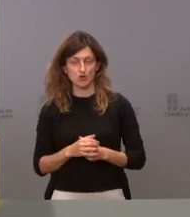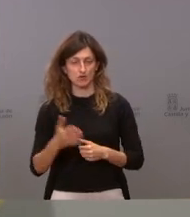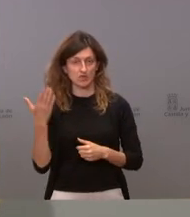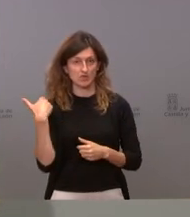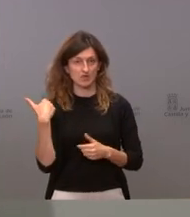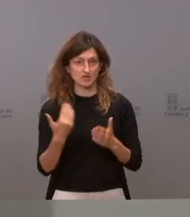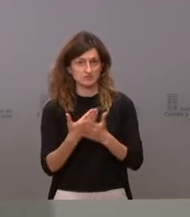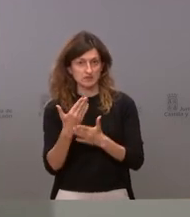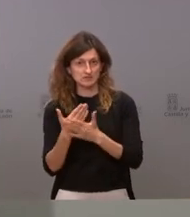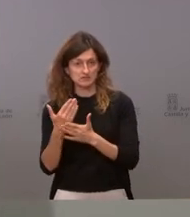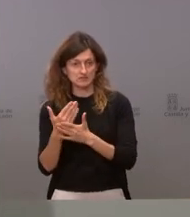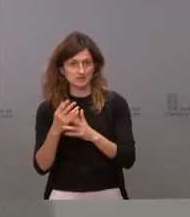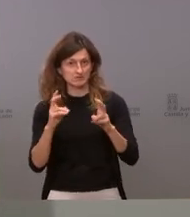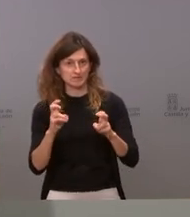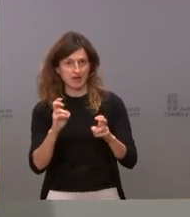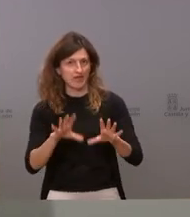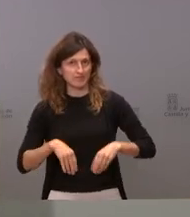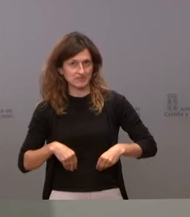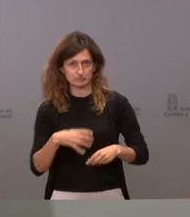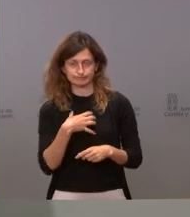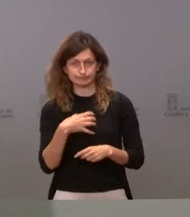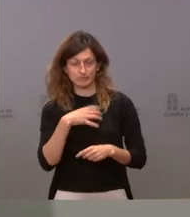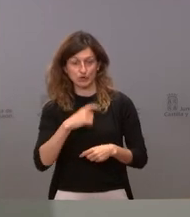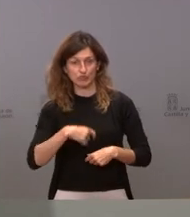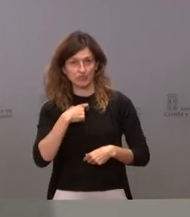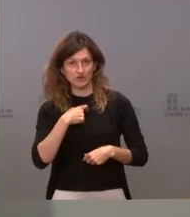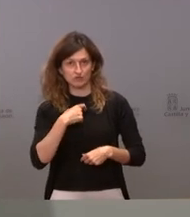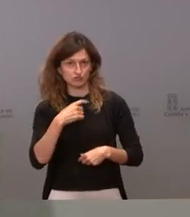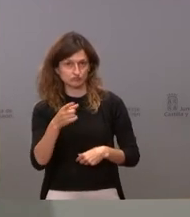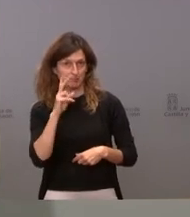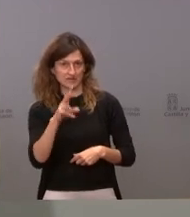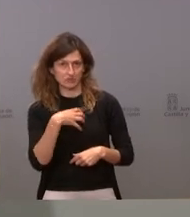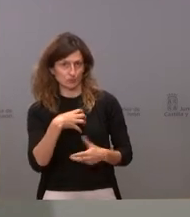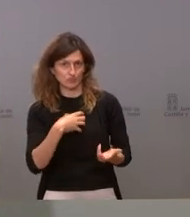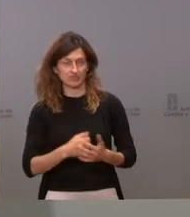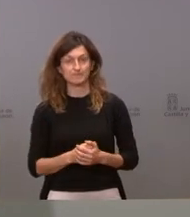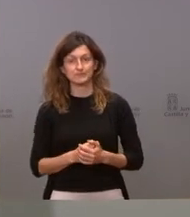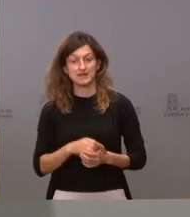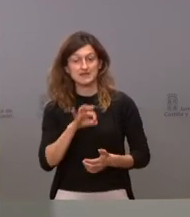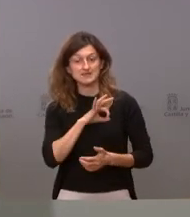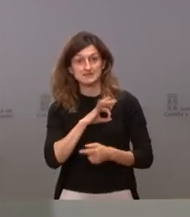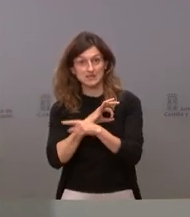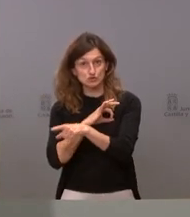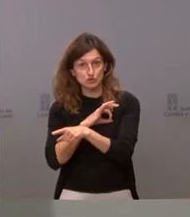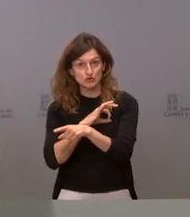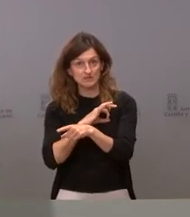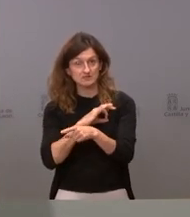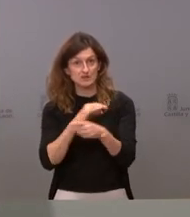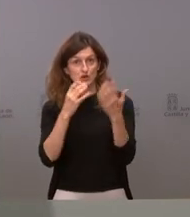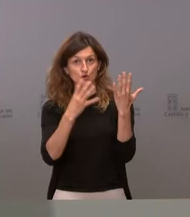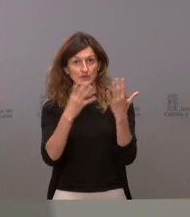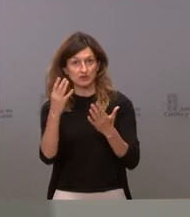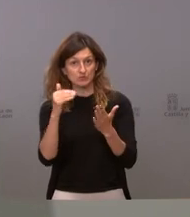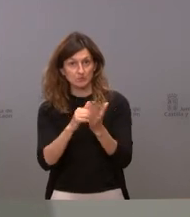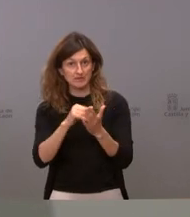sesiones es del todo inaceptable porque los ciudadanos no lo merecen he de recordar que esos señores que están ahí cobran 94.000